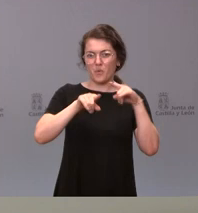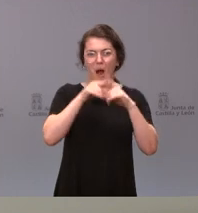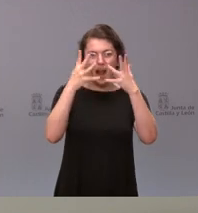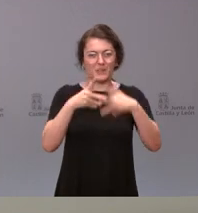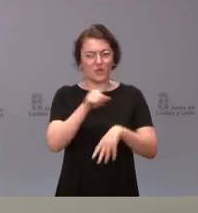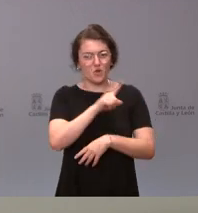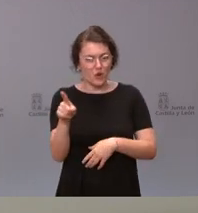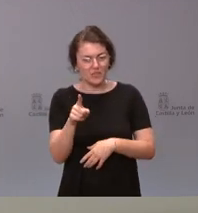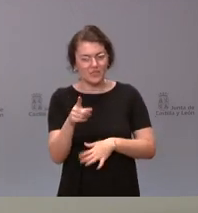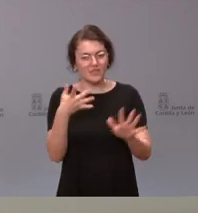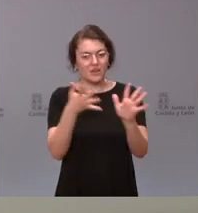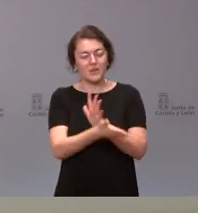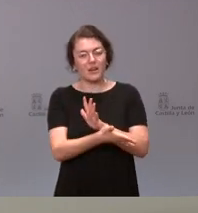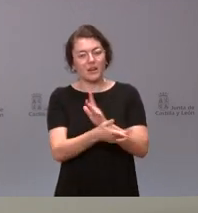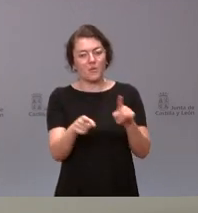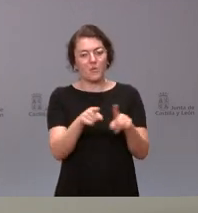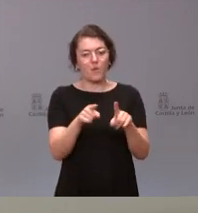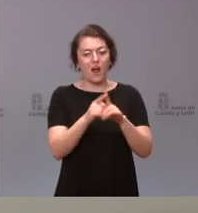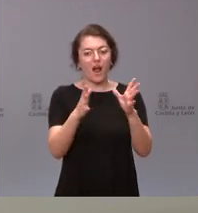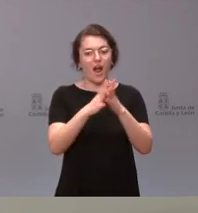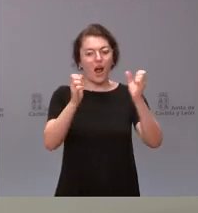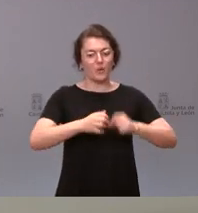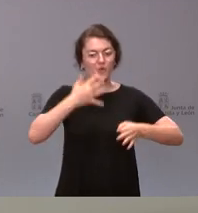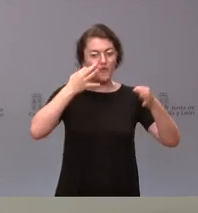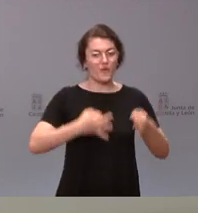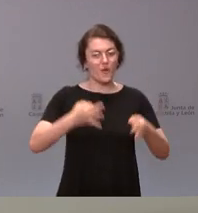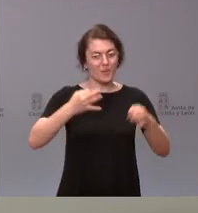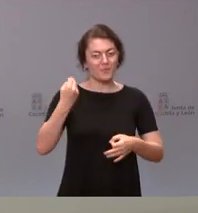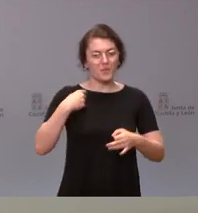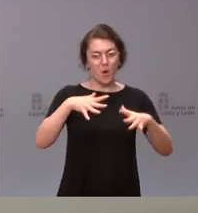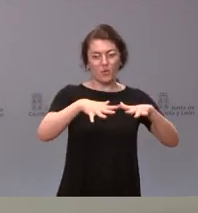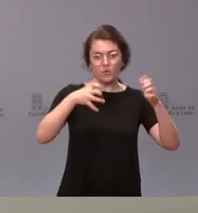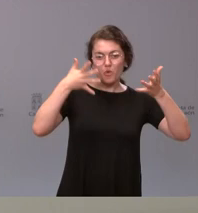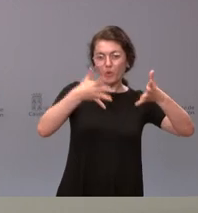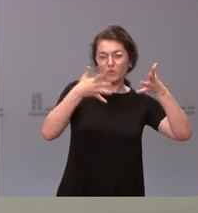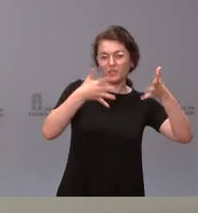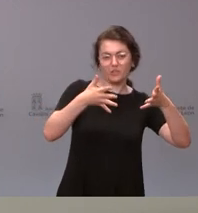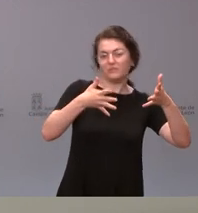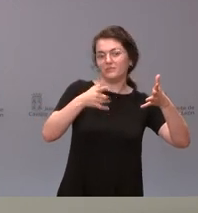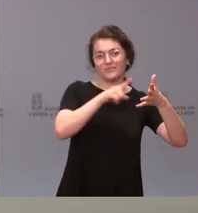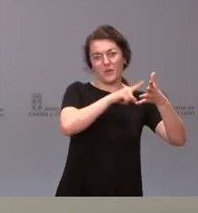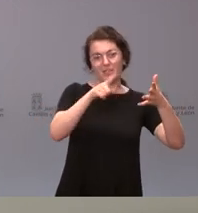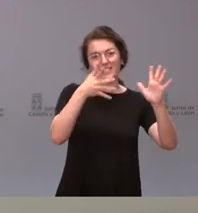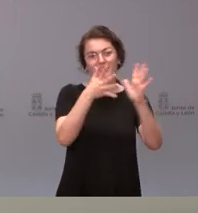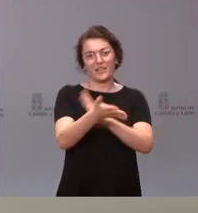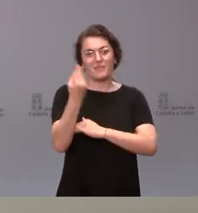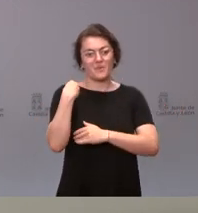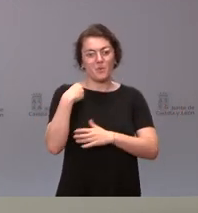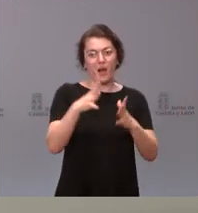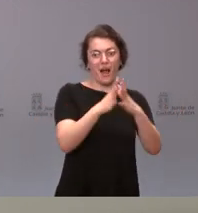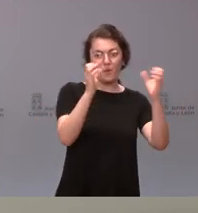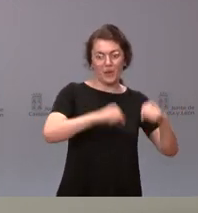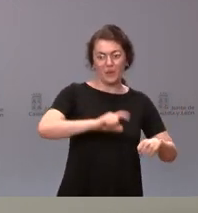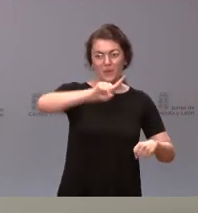no es como tal un acuerdo formal del Consejo de Gobierno. Esa es la pregunta que usted formulaba y, por tanto, no es un acuerdo que dé lugar a que